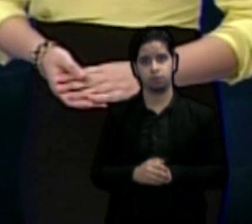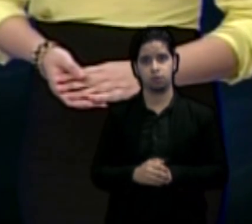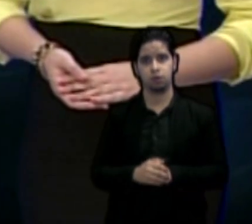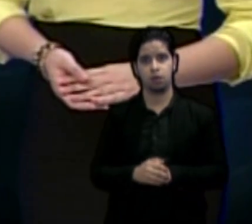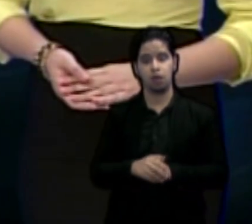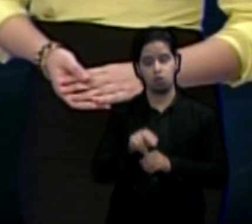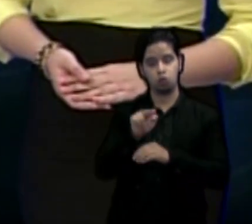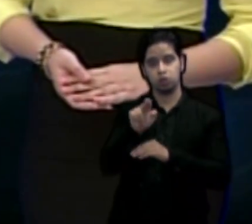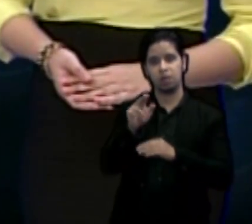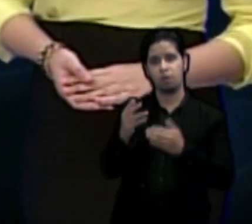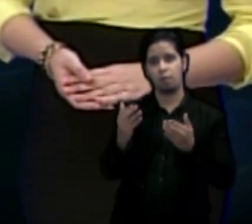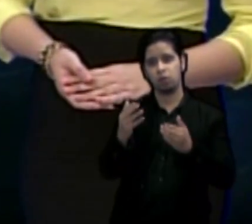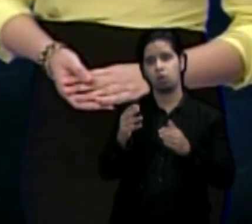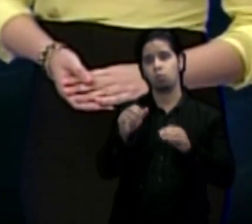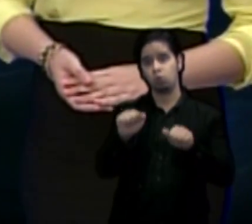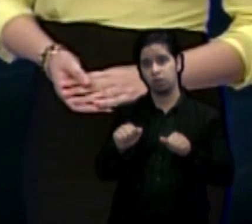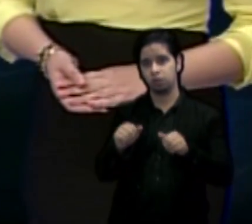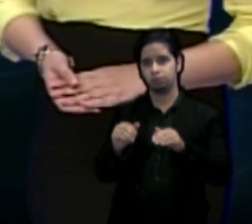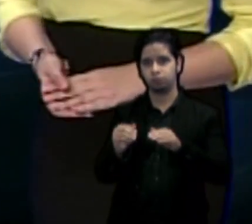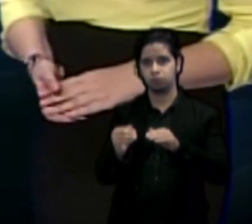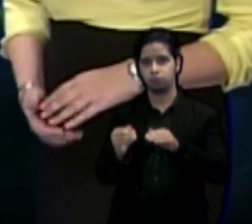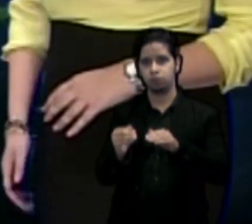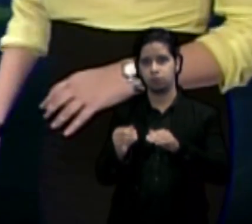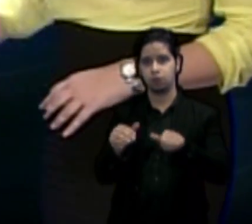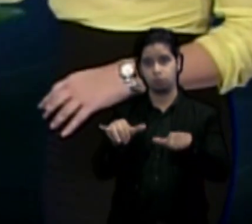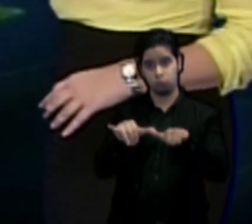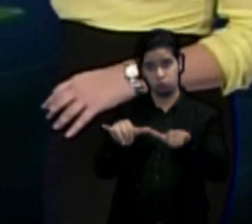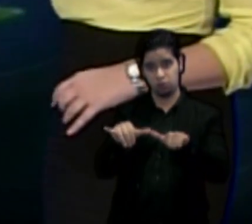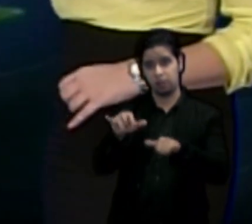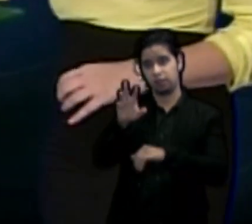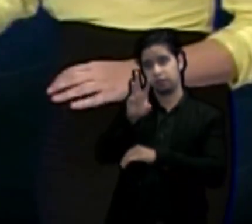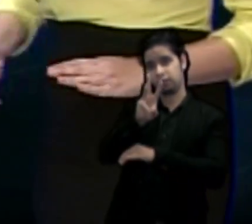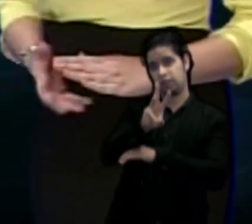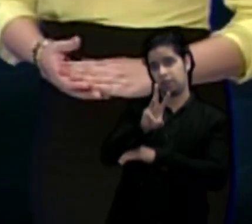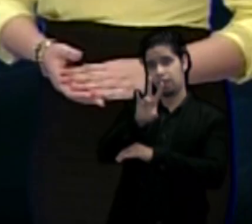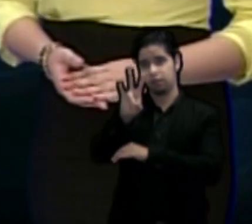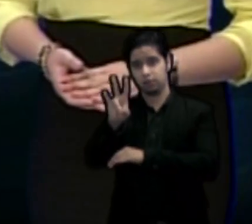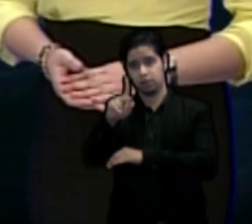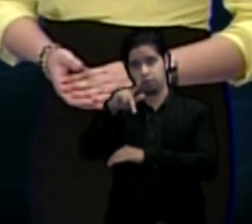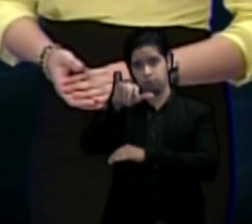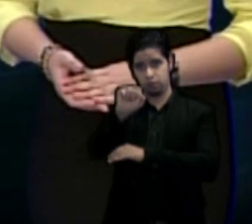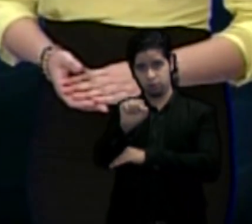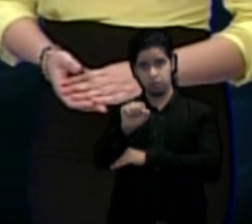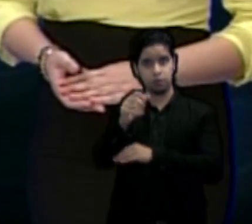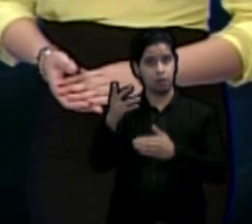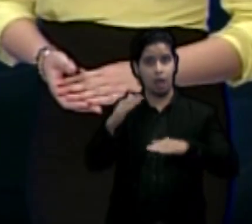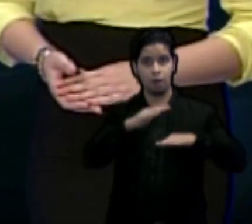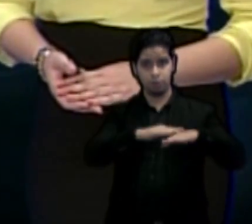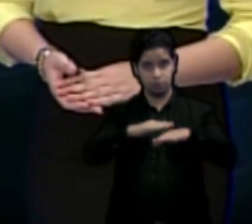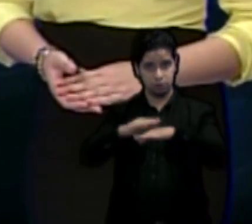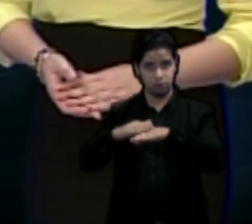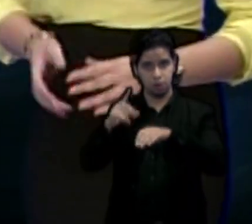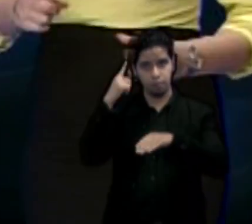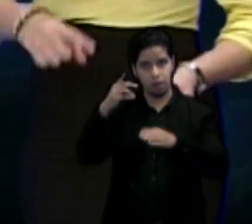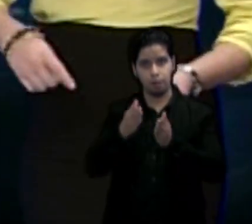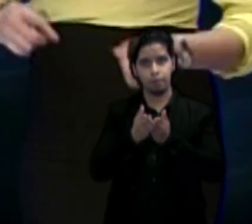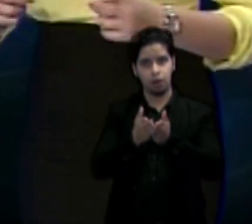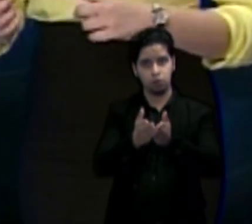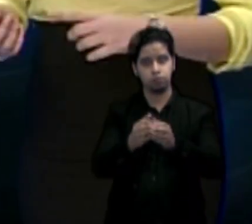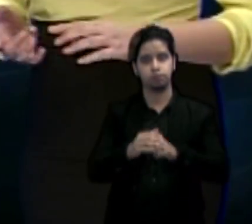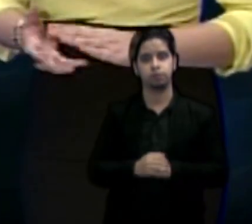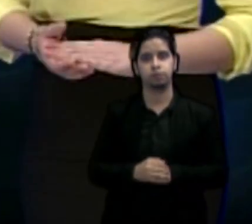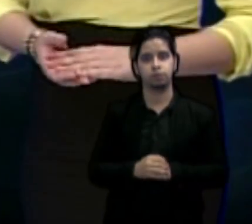norte con olas entre 6 a 8 pies de altura. Ya entró en efecto una advertencia para operadores de embarcaciones pequeñas.